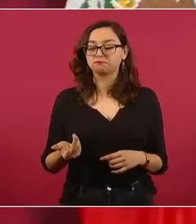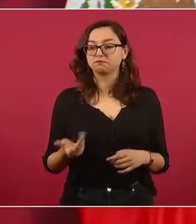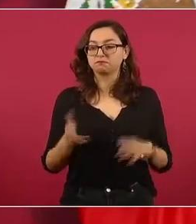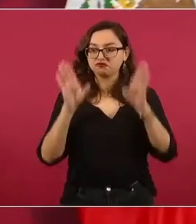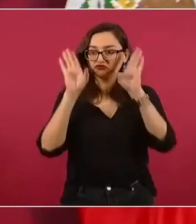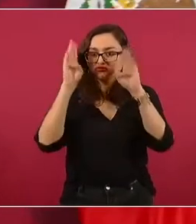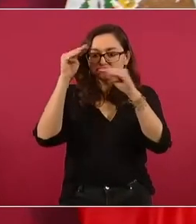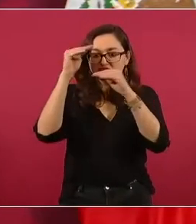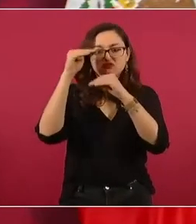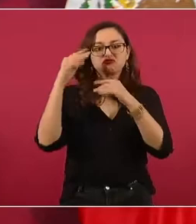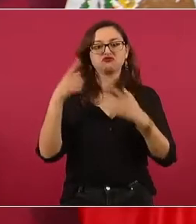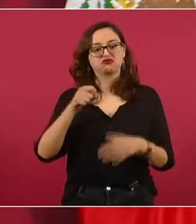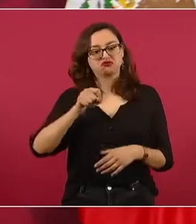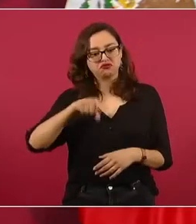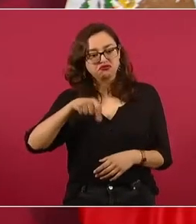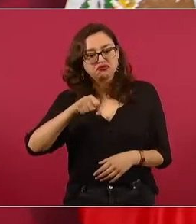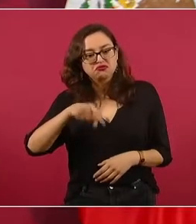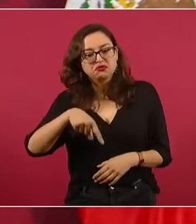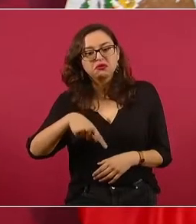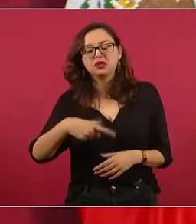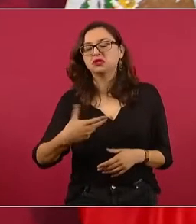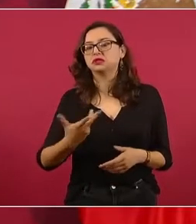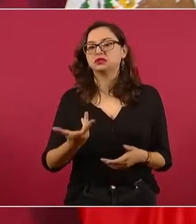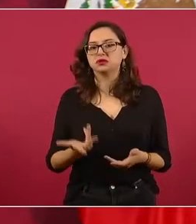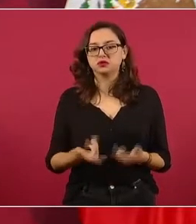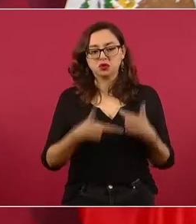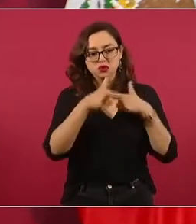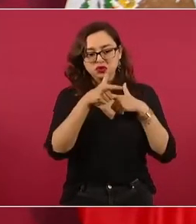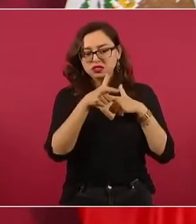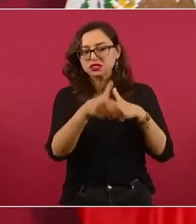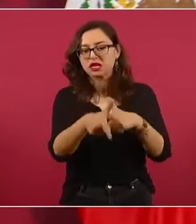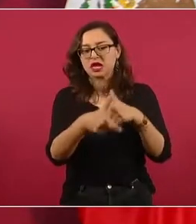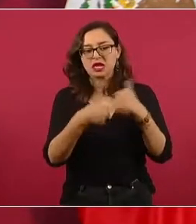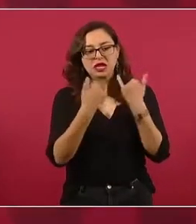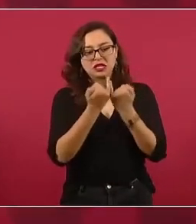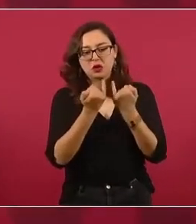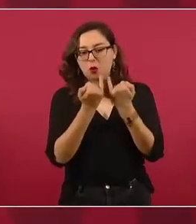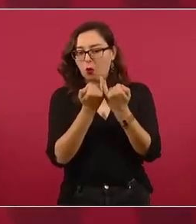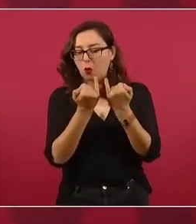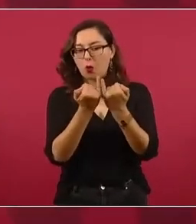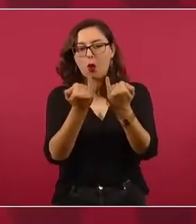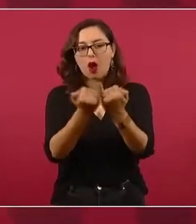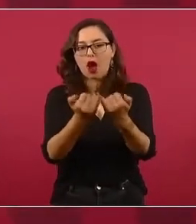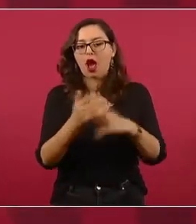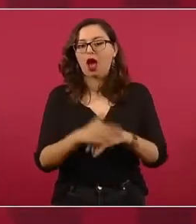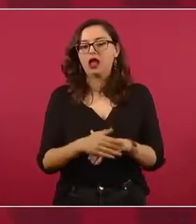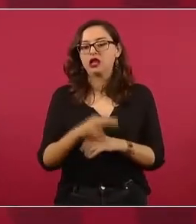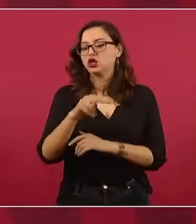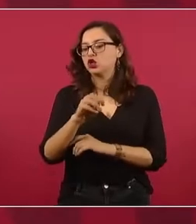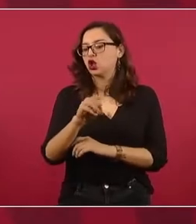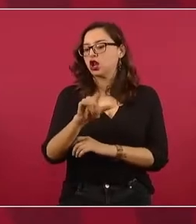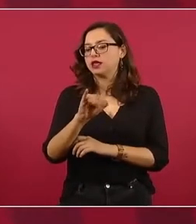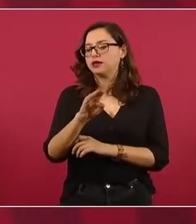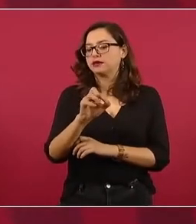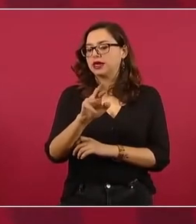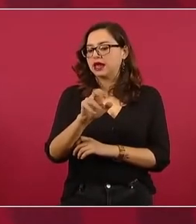conservadurismo, continuidad. Decirla proyecto, neoliberalismo,